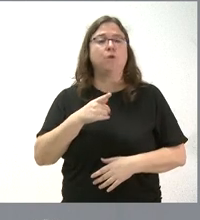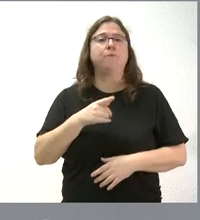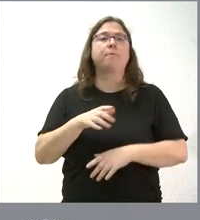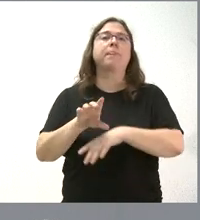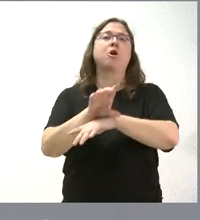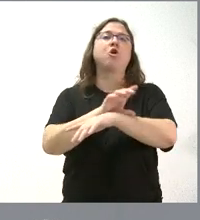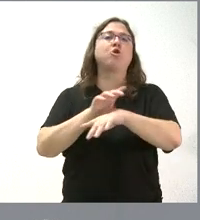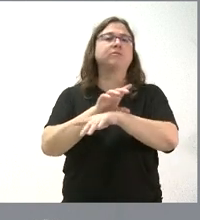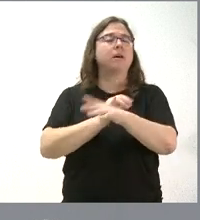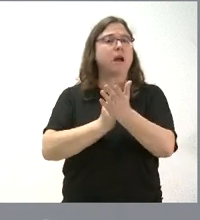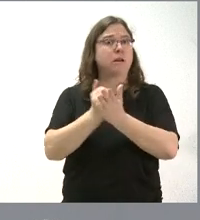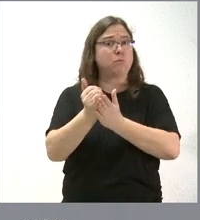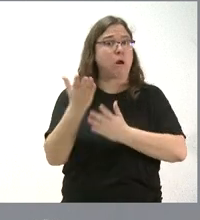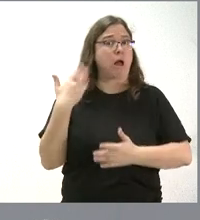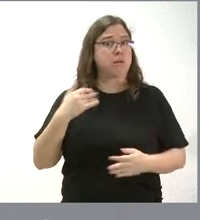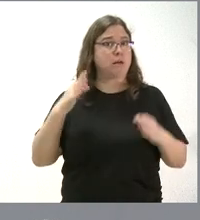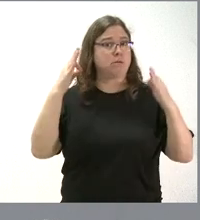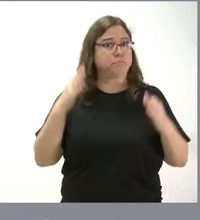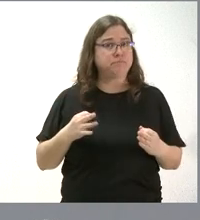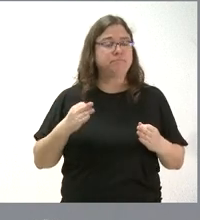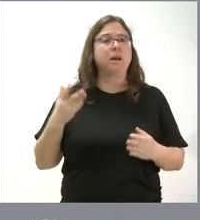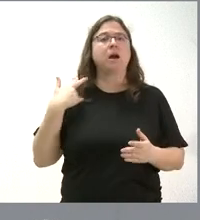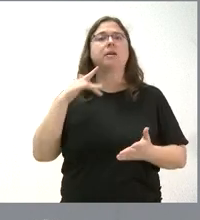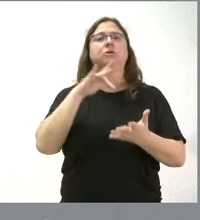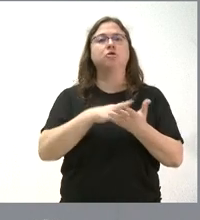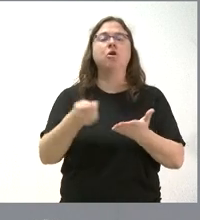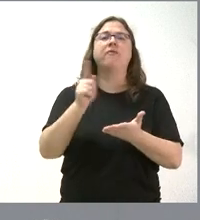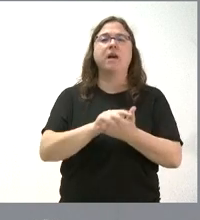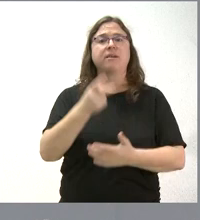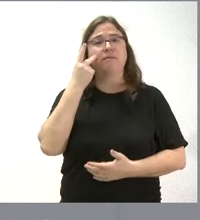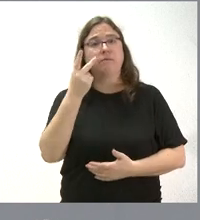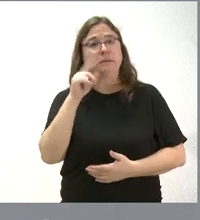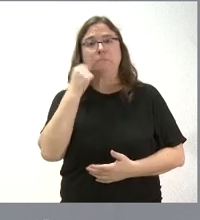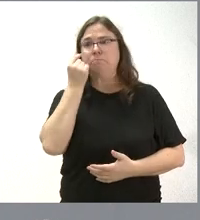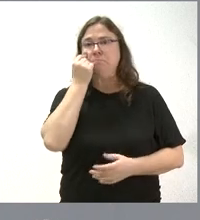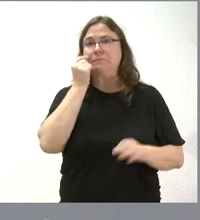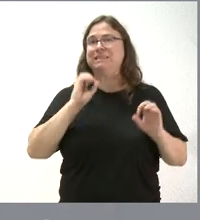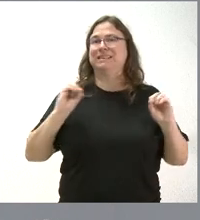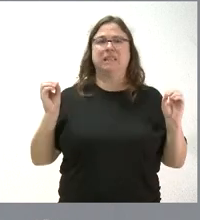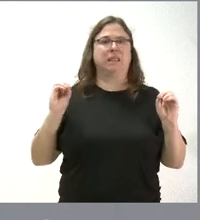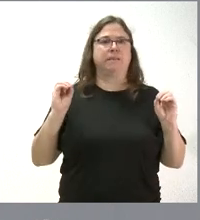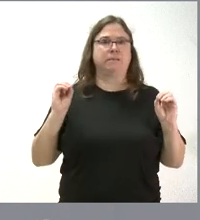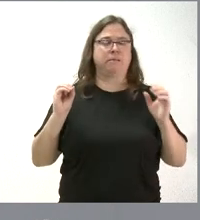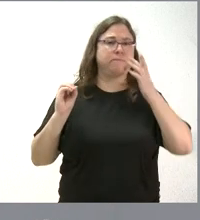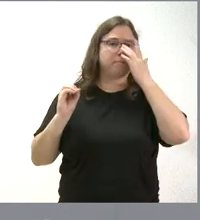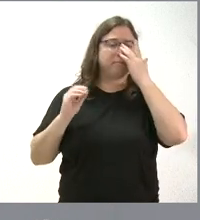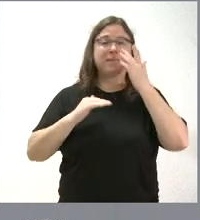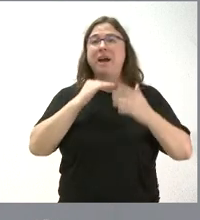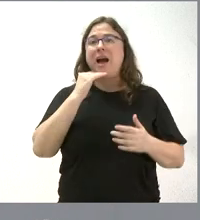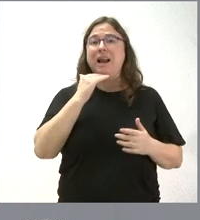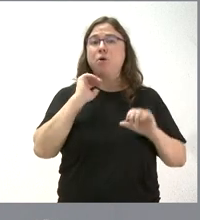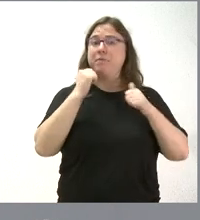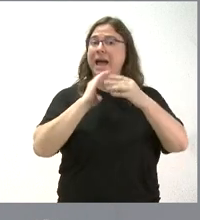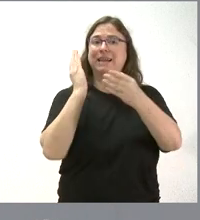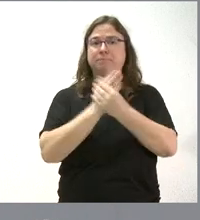Agricultura. Ayer mismo incluso se volvió a realizar esta visita y no se detectó ningún elemento que supusiera el inicio de un